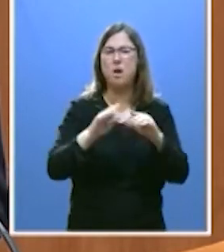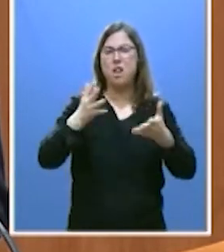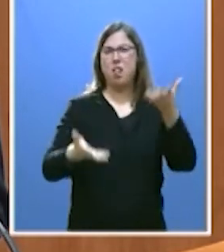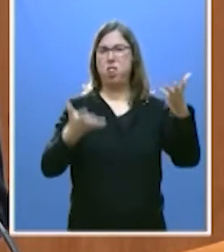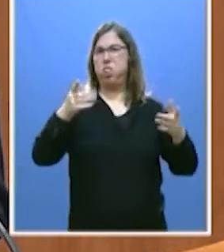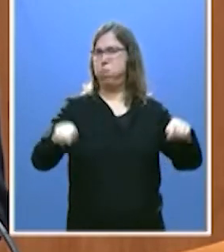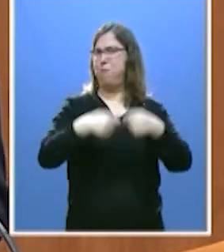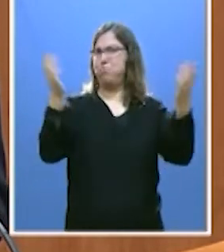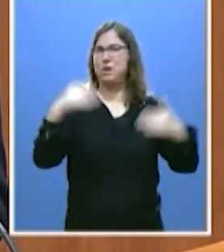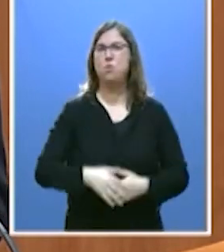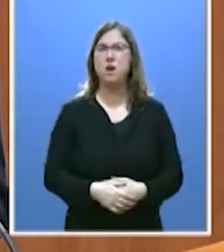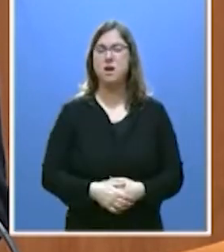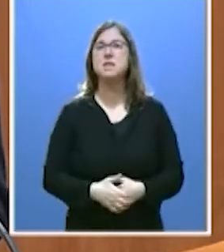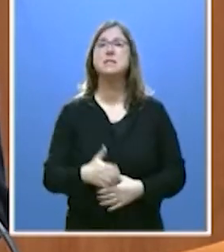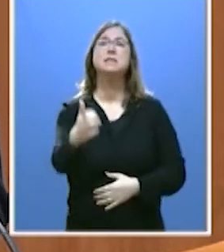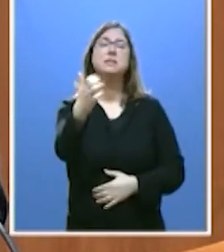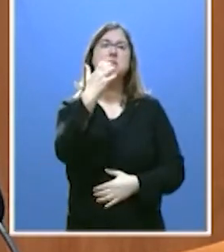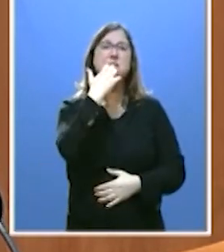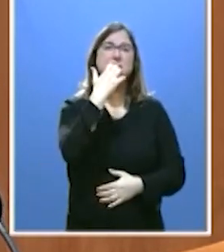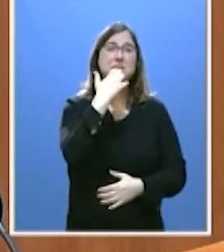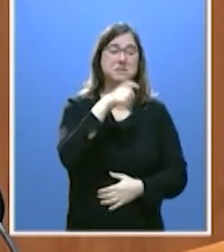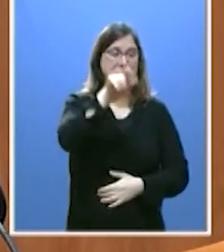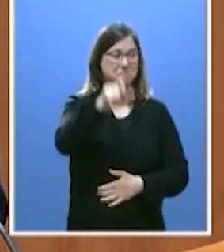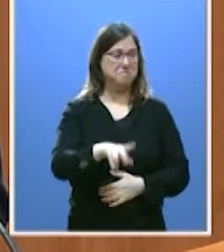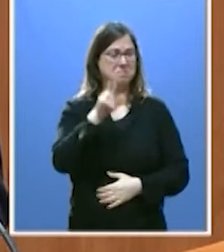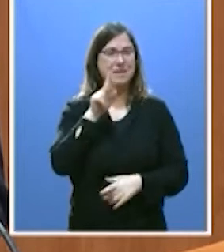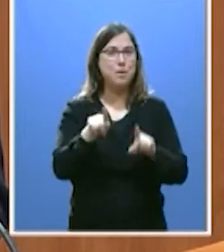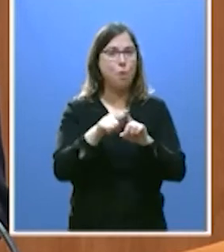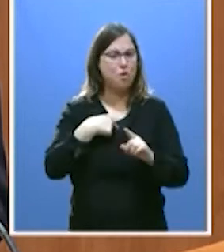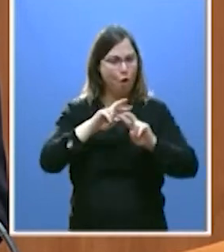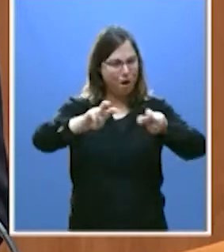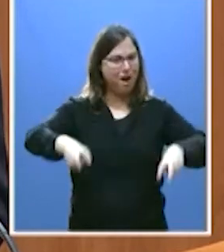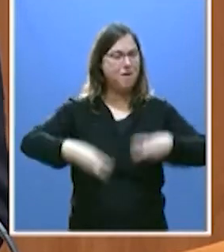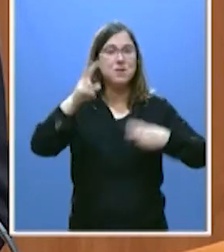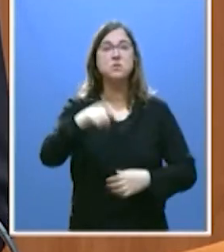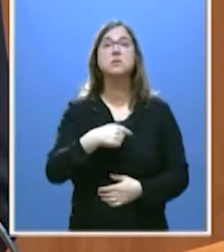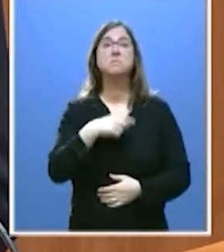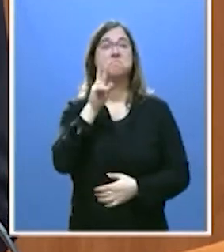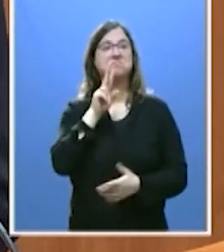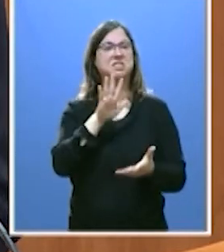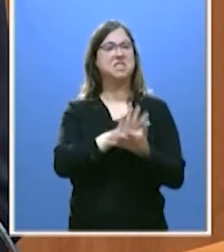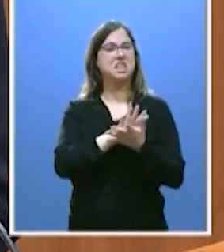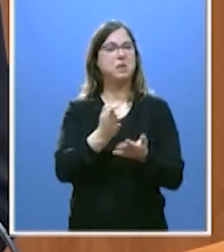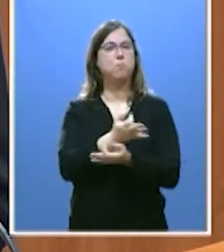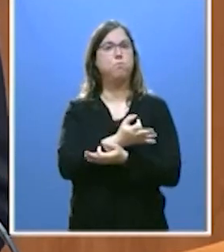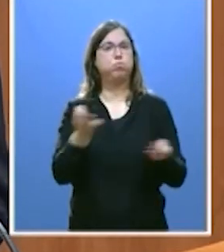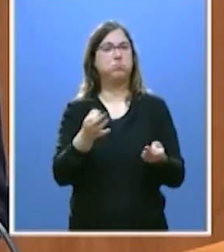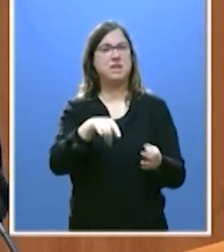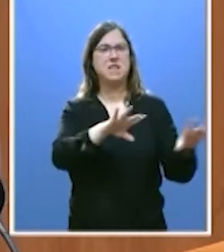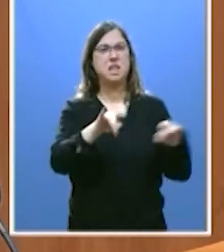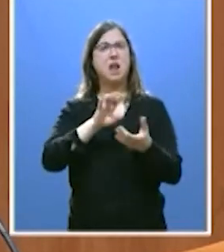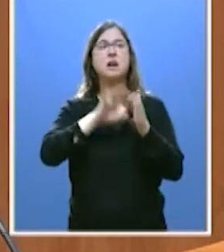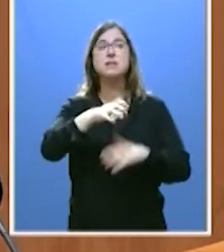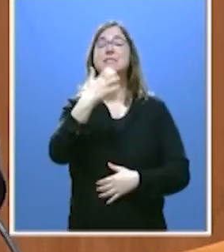si los ciudadanos no nos perciben como agentes del cambio sereno, tranquilo y eficaz que representamos en esta tierra,